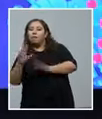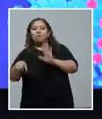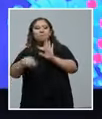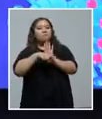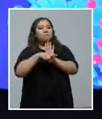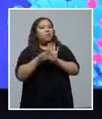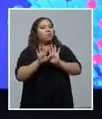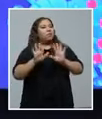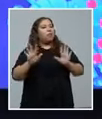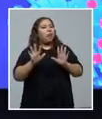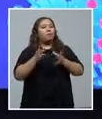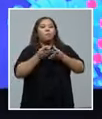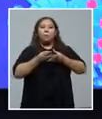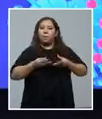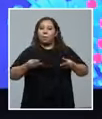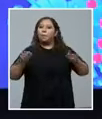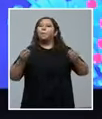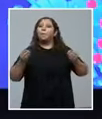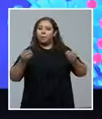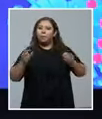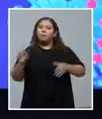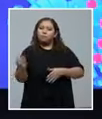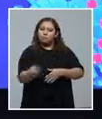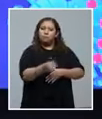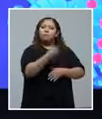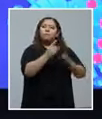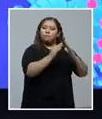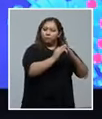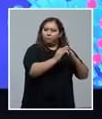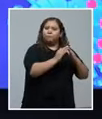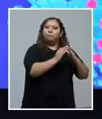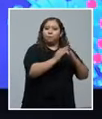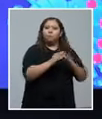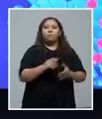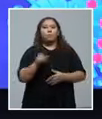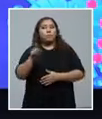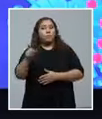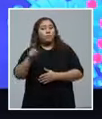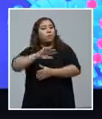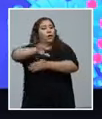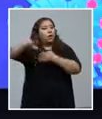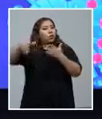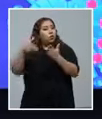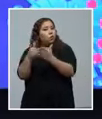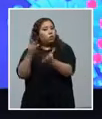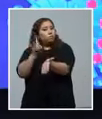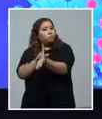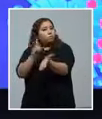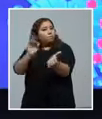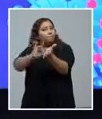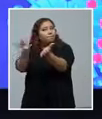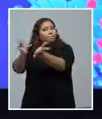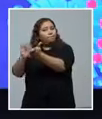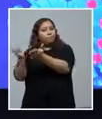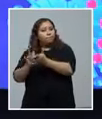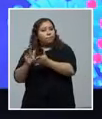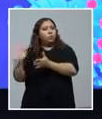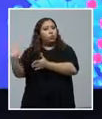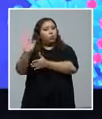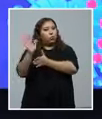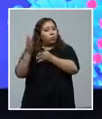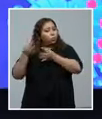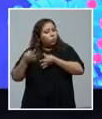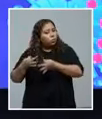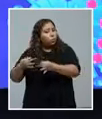están en un buen estado de salud. Gracias a todos los profesionales de la salud que han hecho un gran esfuerzo para